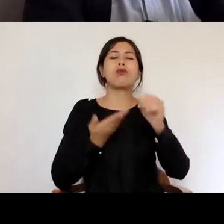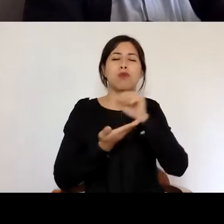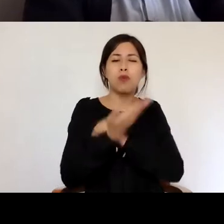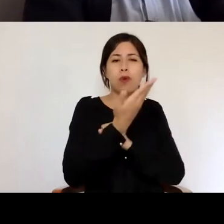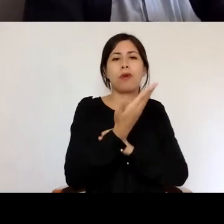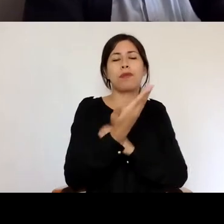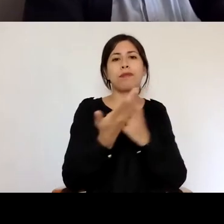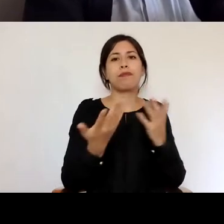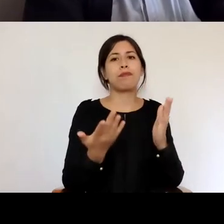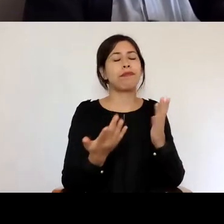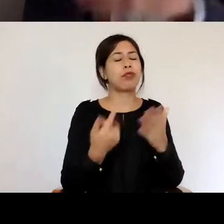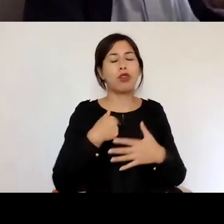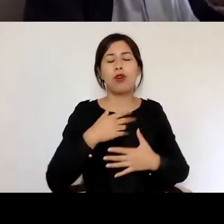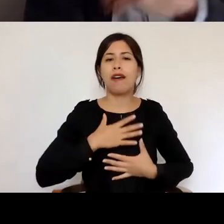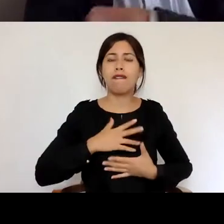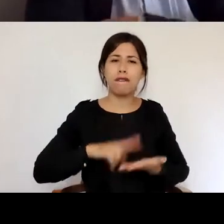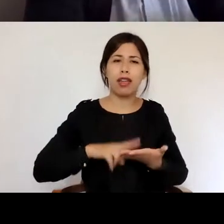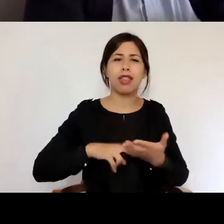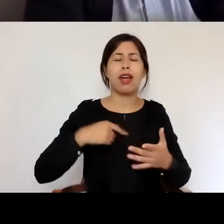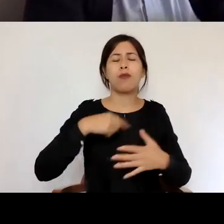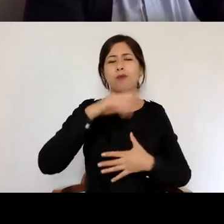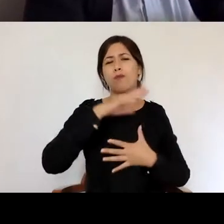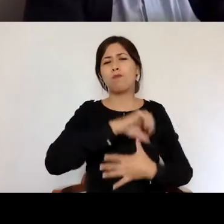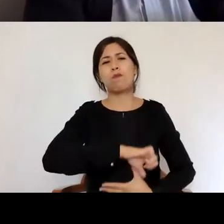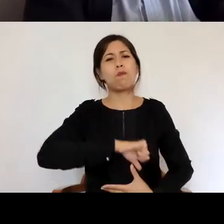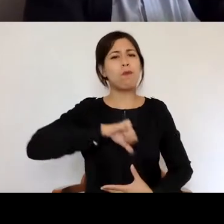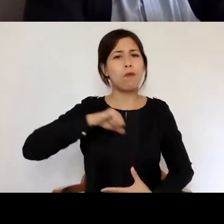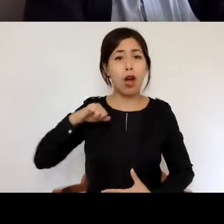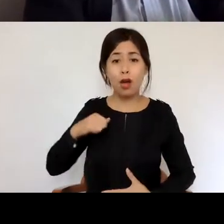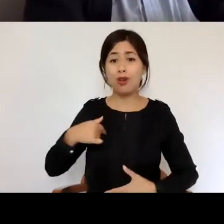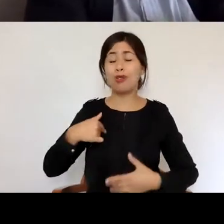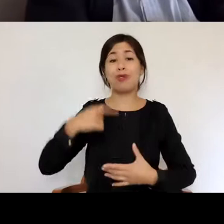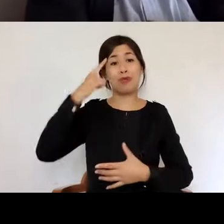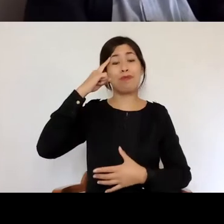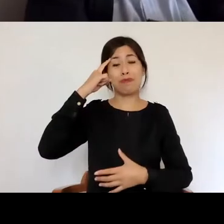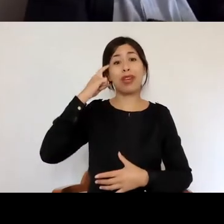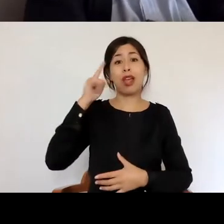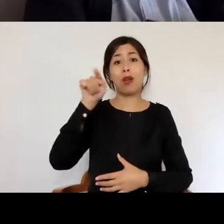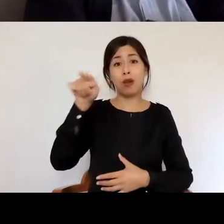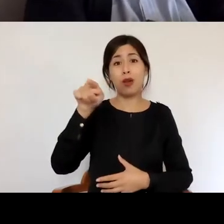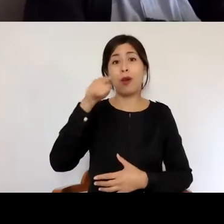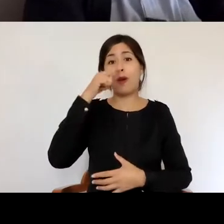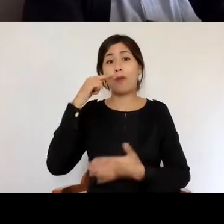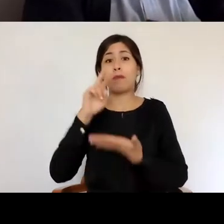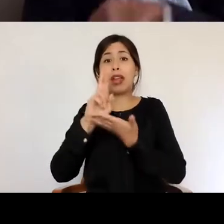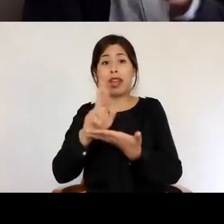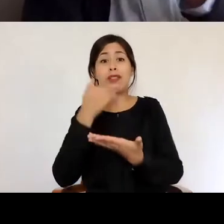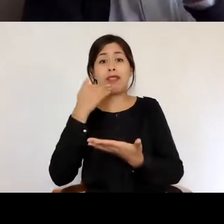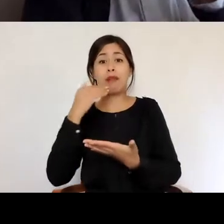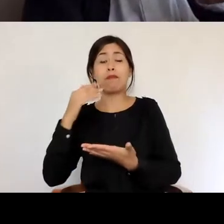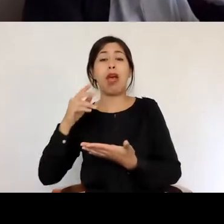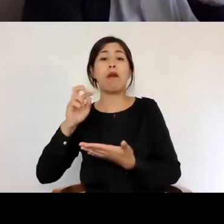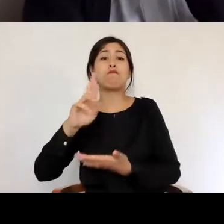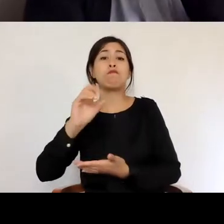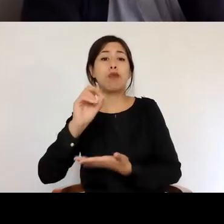muy muy orgulloso y les agradezco me imagino que el rector y el prorector que están aquí acompañándonos se deben de sentir igual de orgullosos de ver que